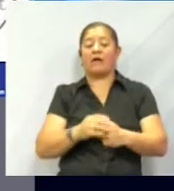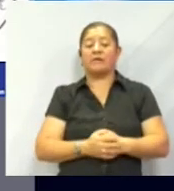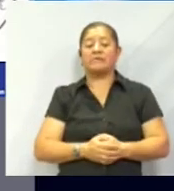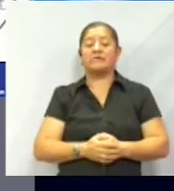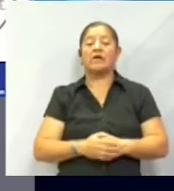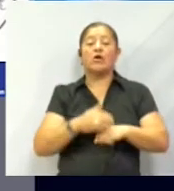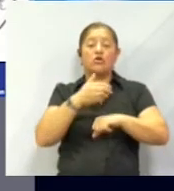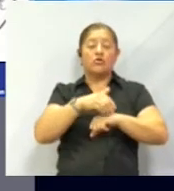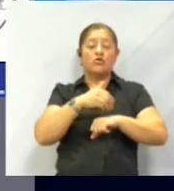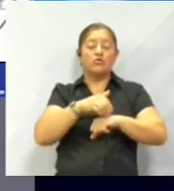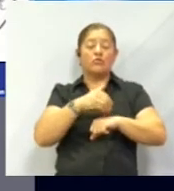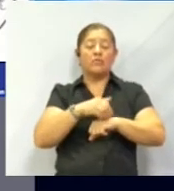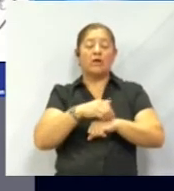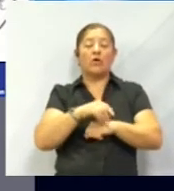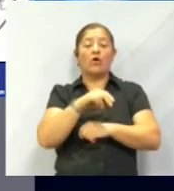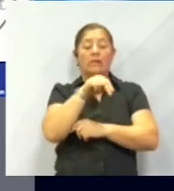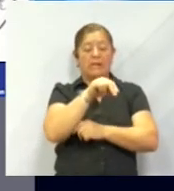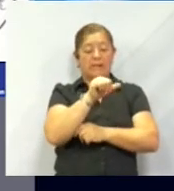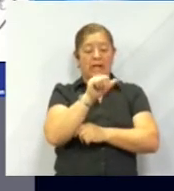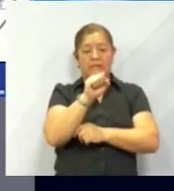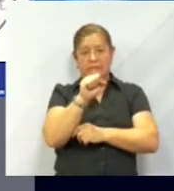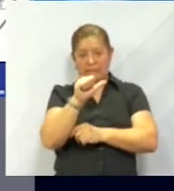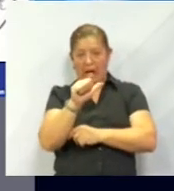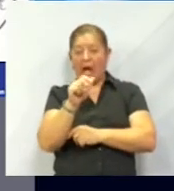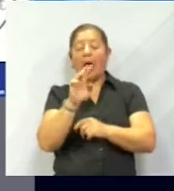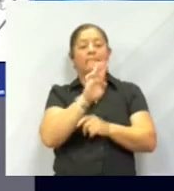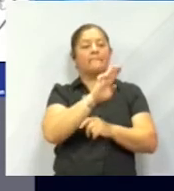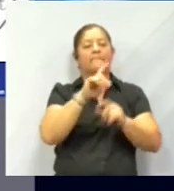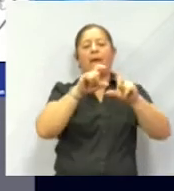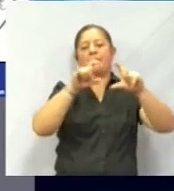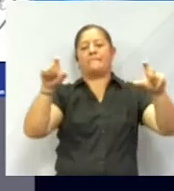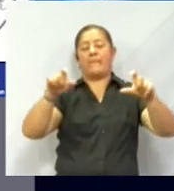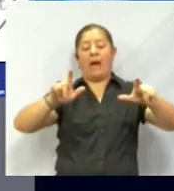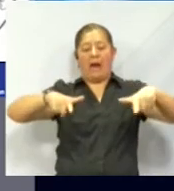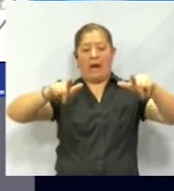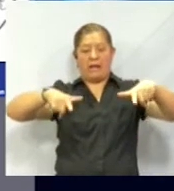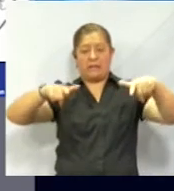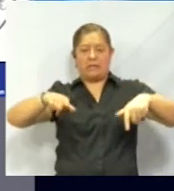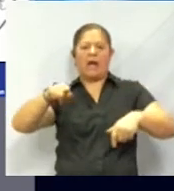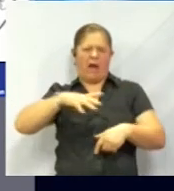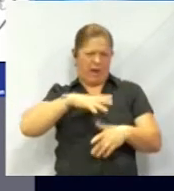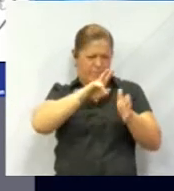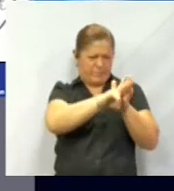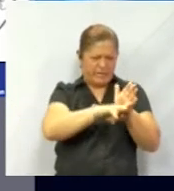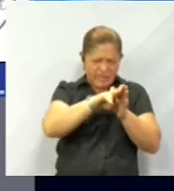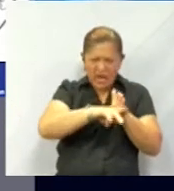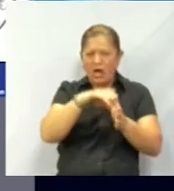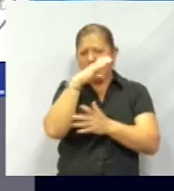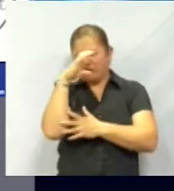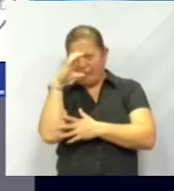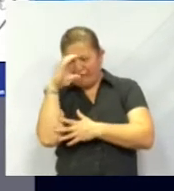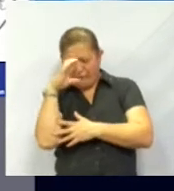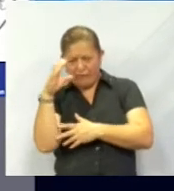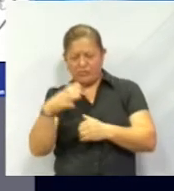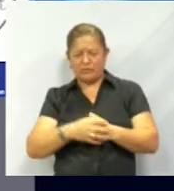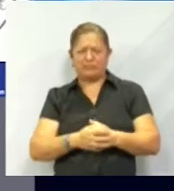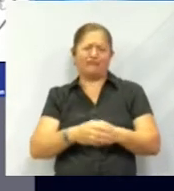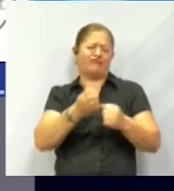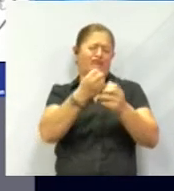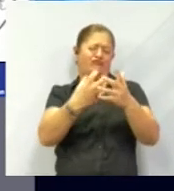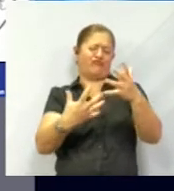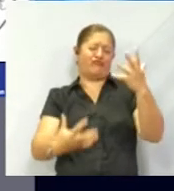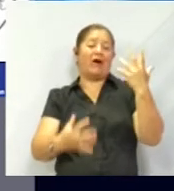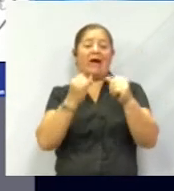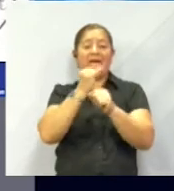página oficial de la NASA. En esta página podrás encontrar videos, fotos, infinidad de